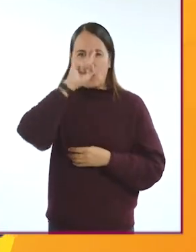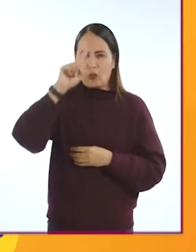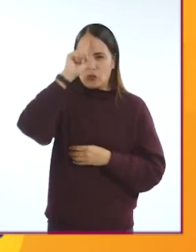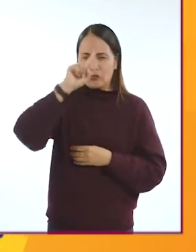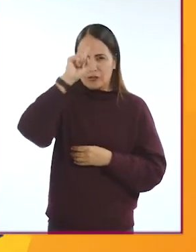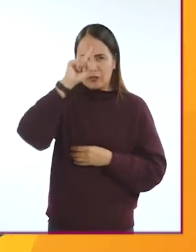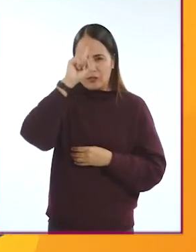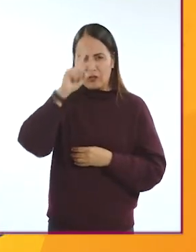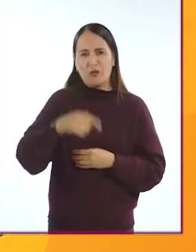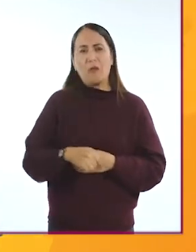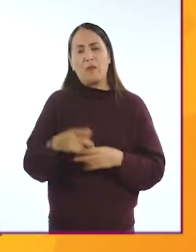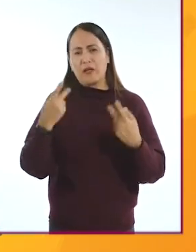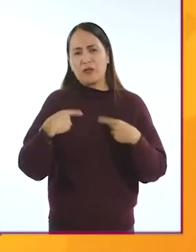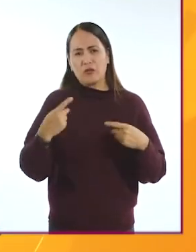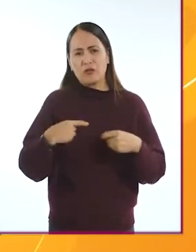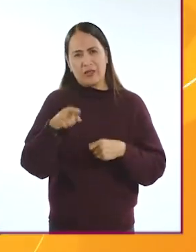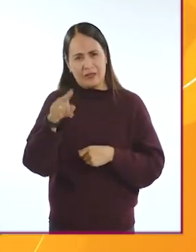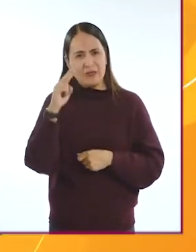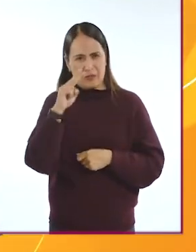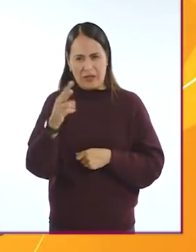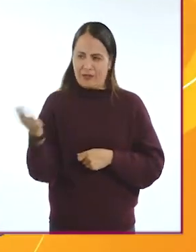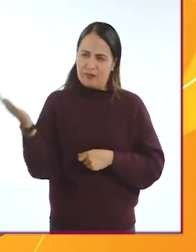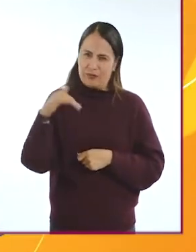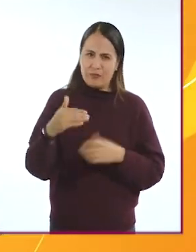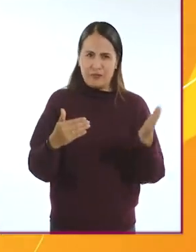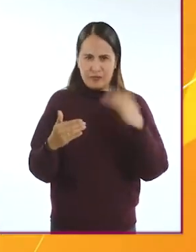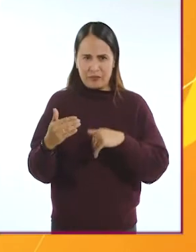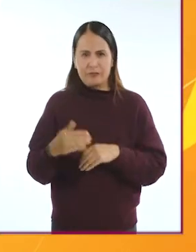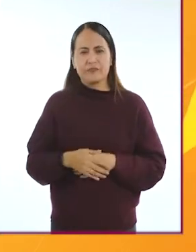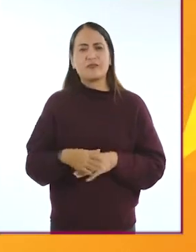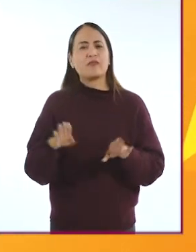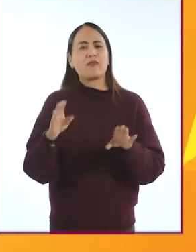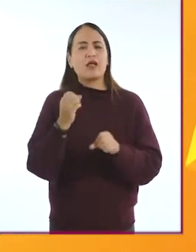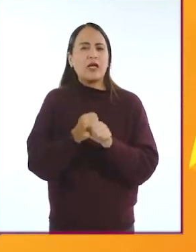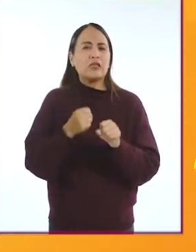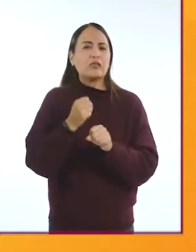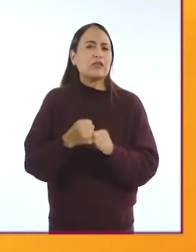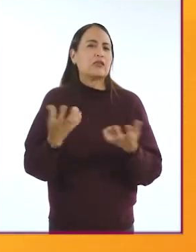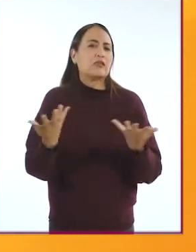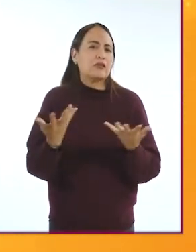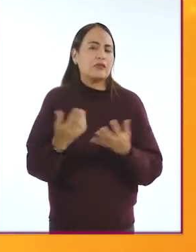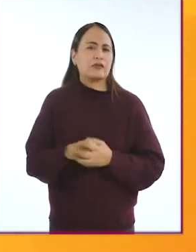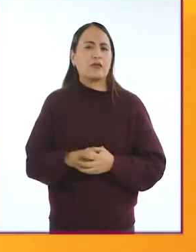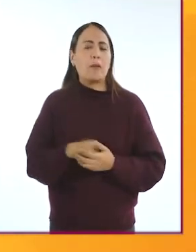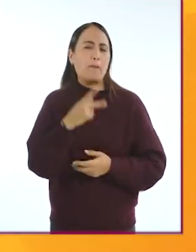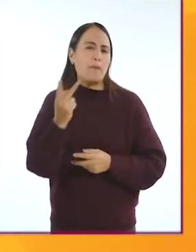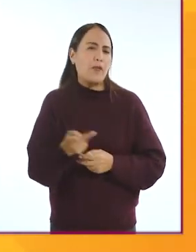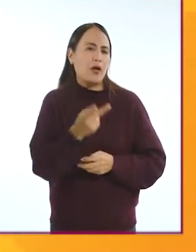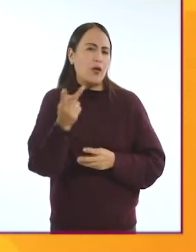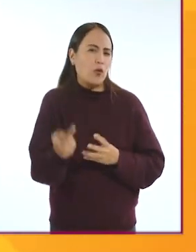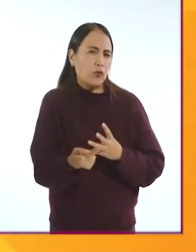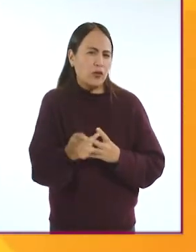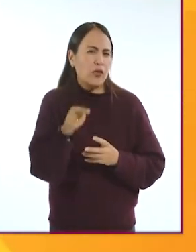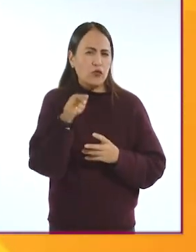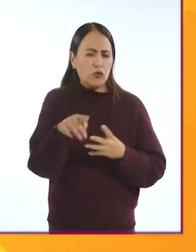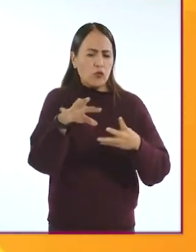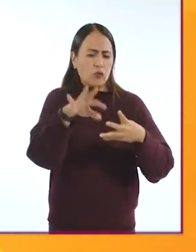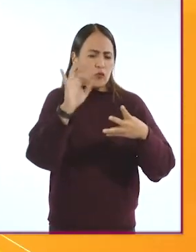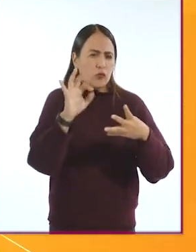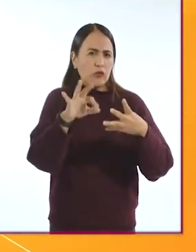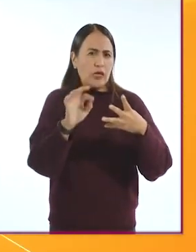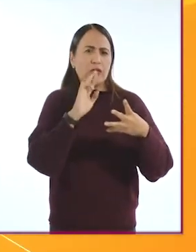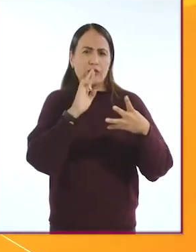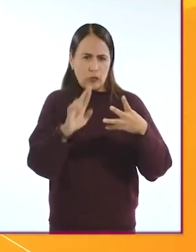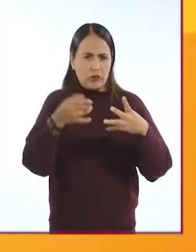recomendamos incluir a todos los que te estén acompañando a verlo. La dinámica es la siguiente. Presentaremos algunas preguntas e intentarás